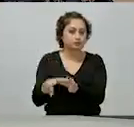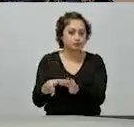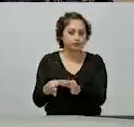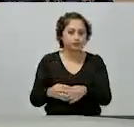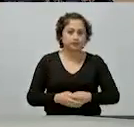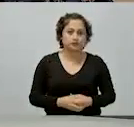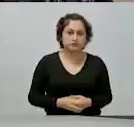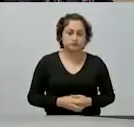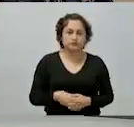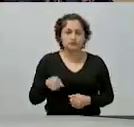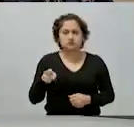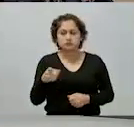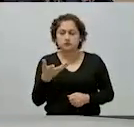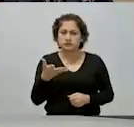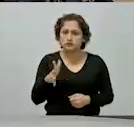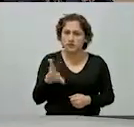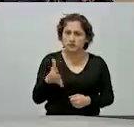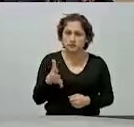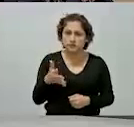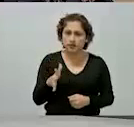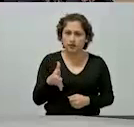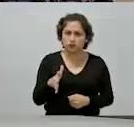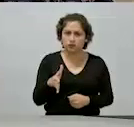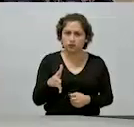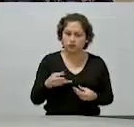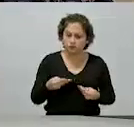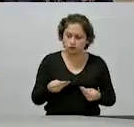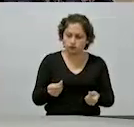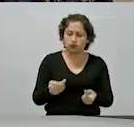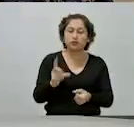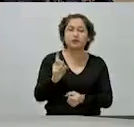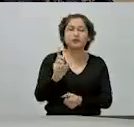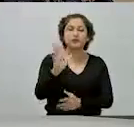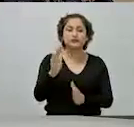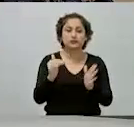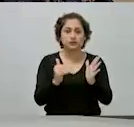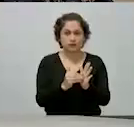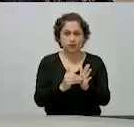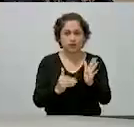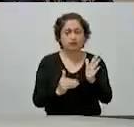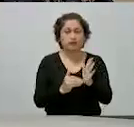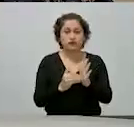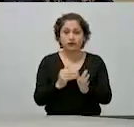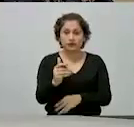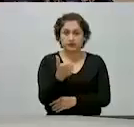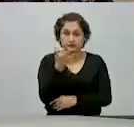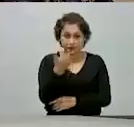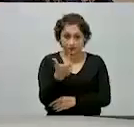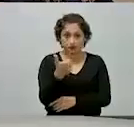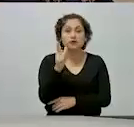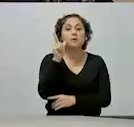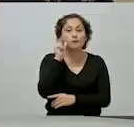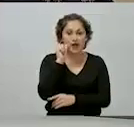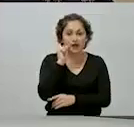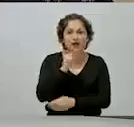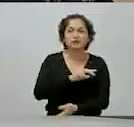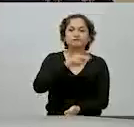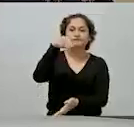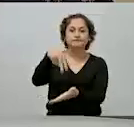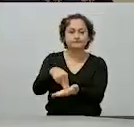un costo estimado de 35 mil millones de pesos. Mañana inauguramos,